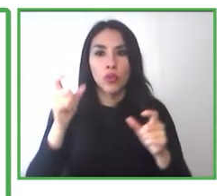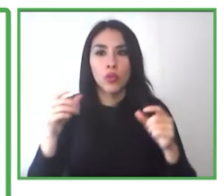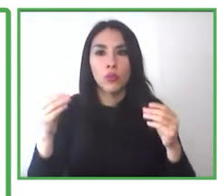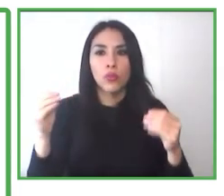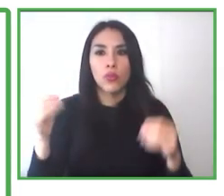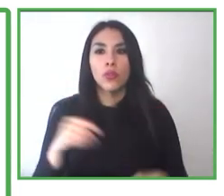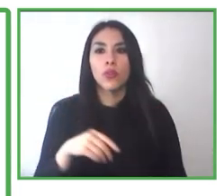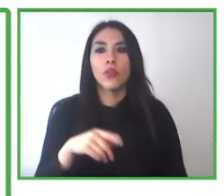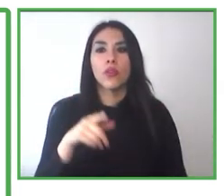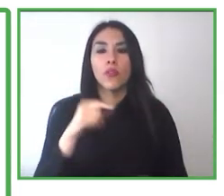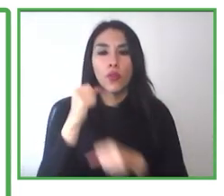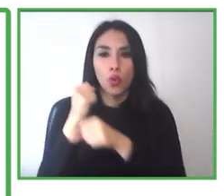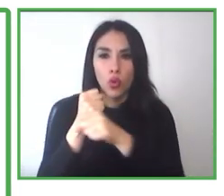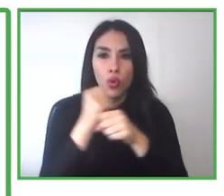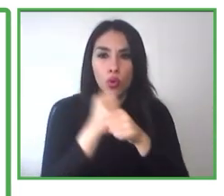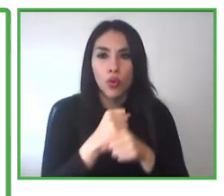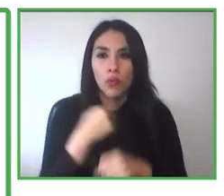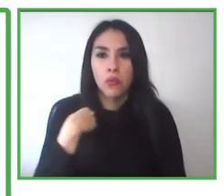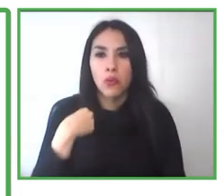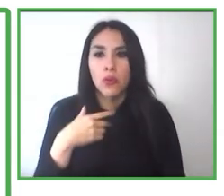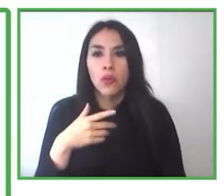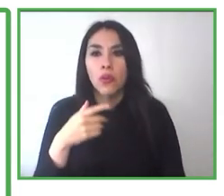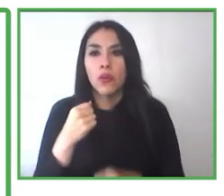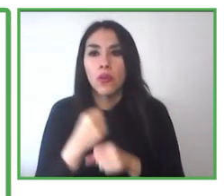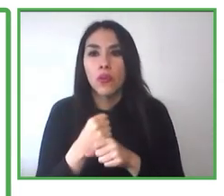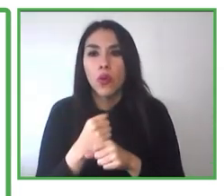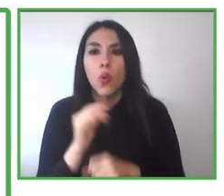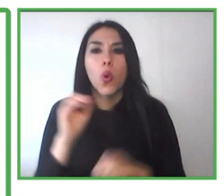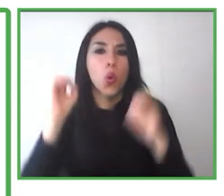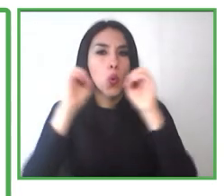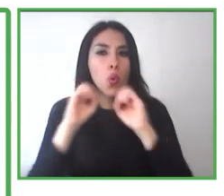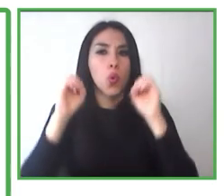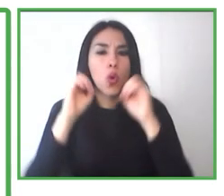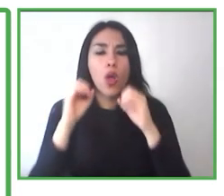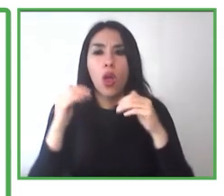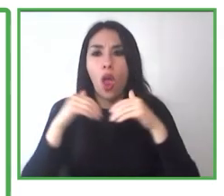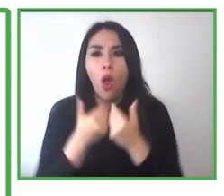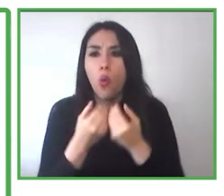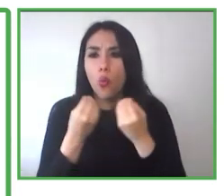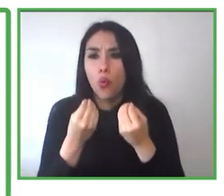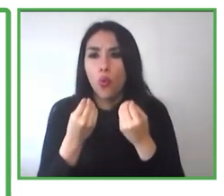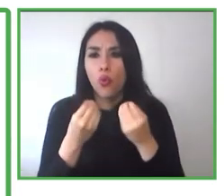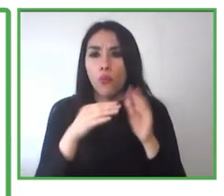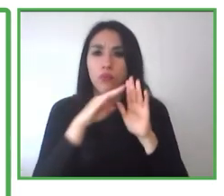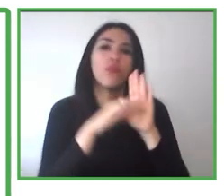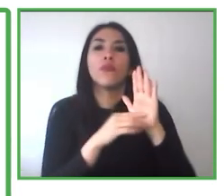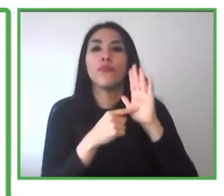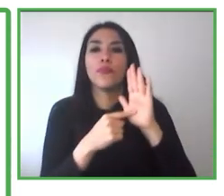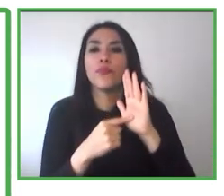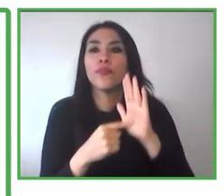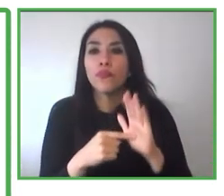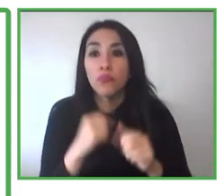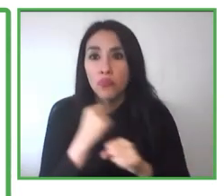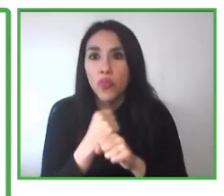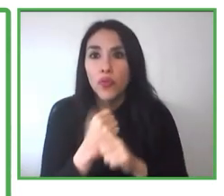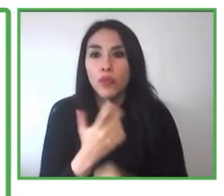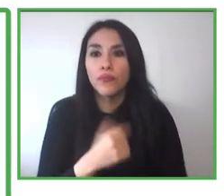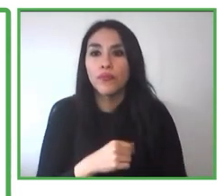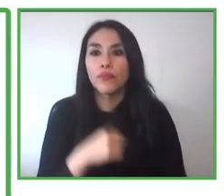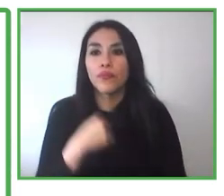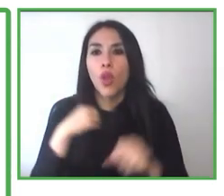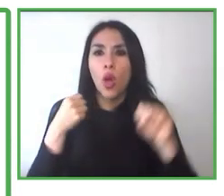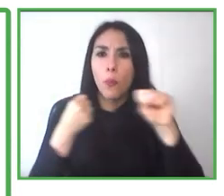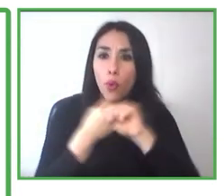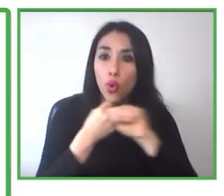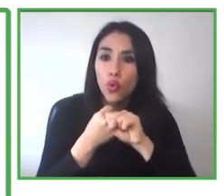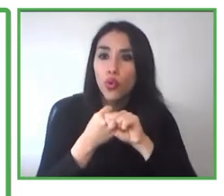un programa o un paso especializado de cómo apoyarlos en la búsqueda de empleo. Por lo tanto, ante esta necesidad, se decide postular